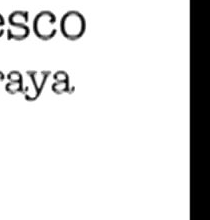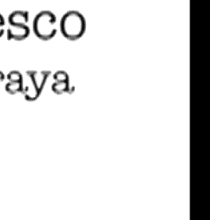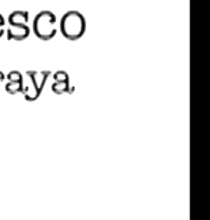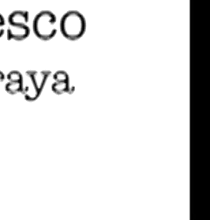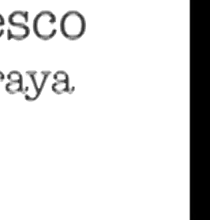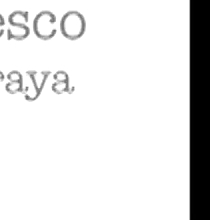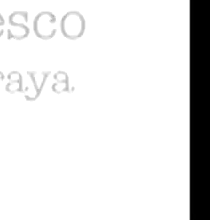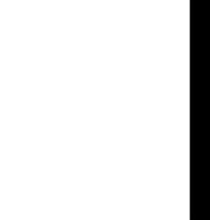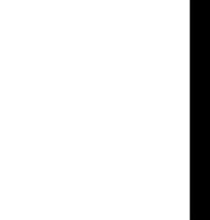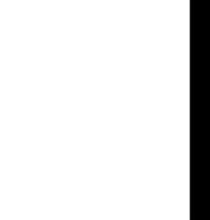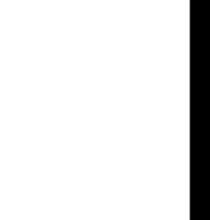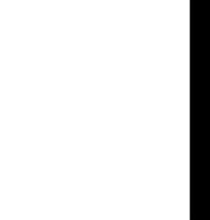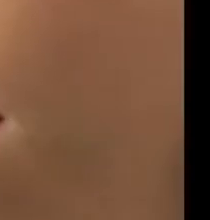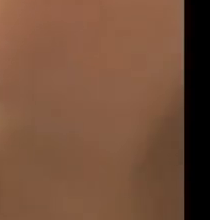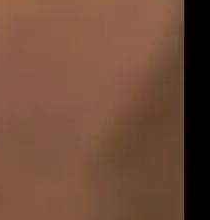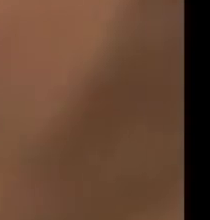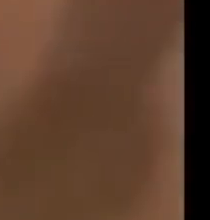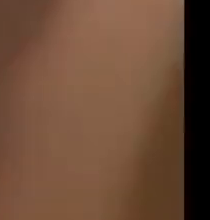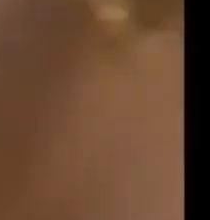Gracias.